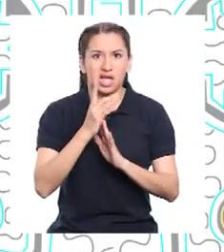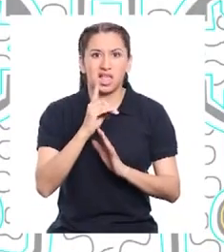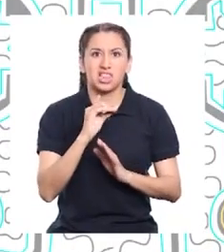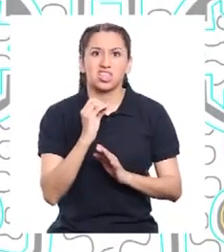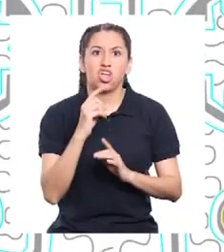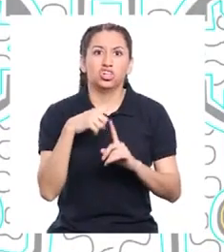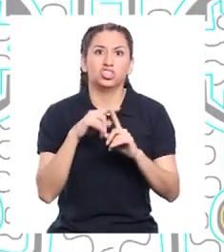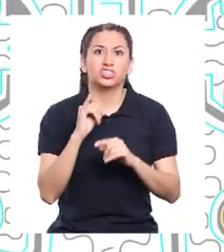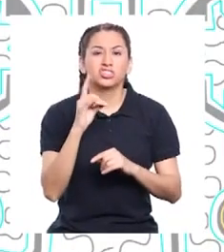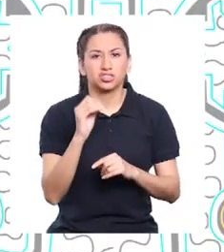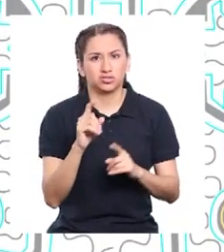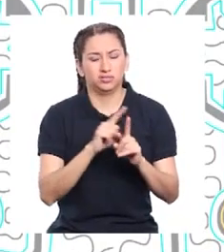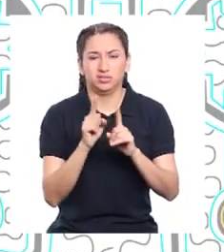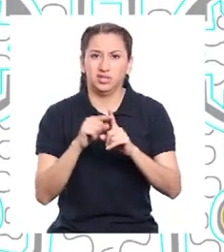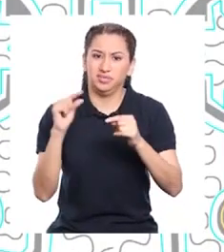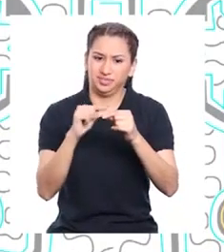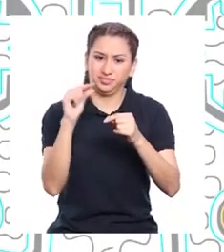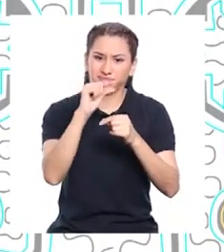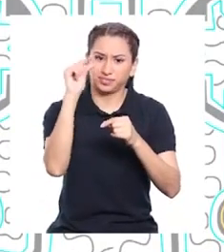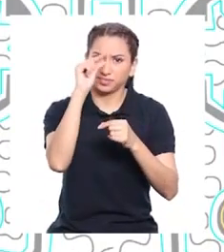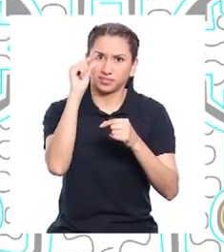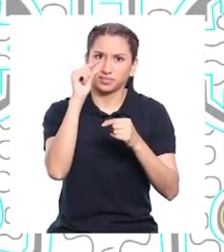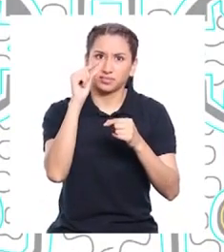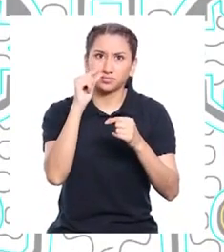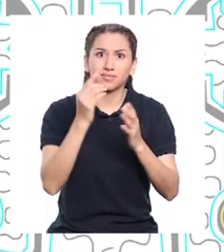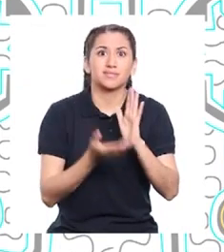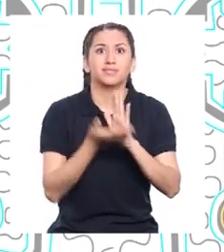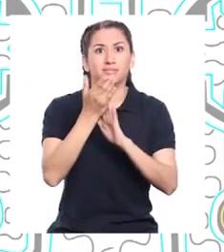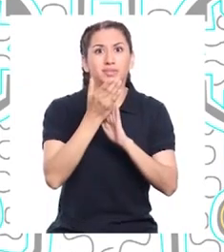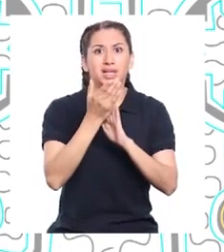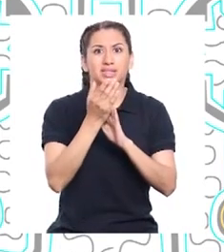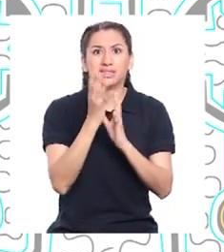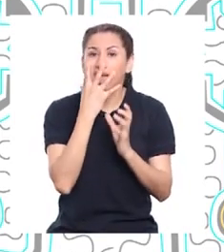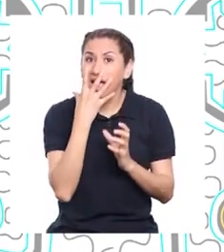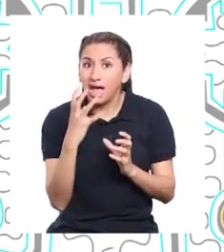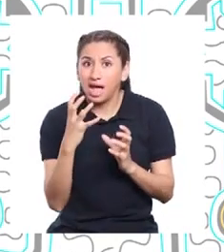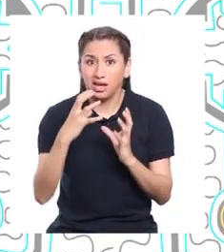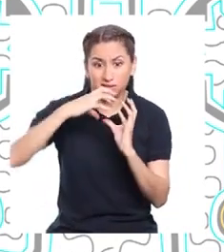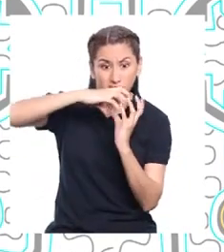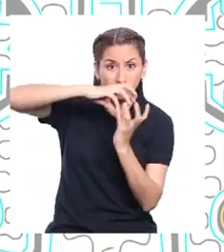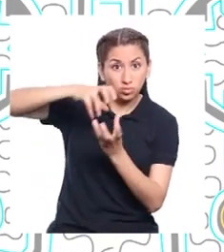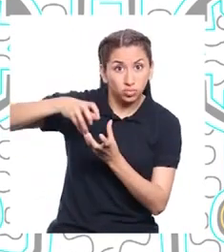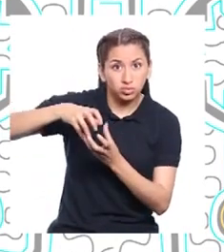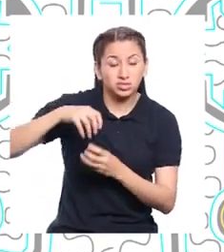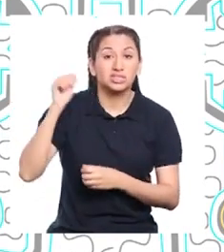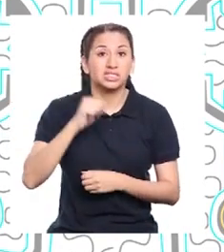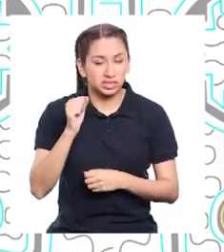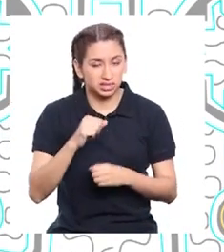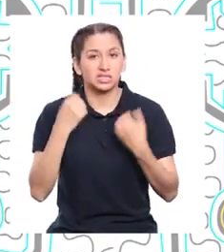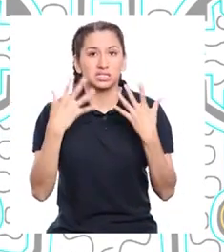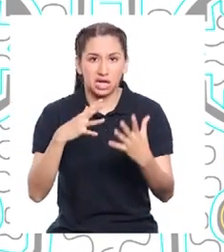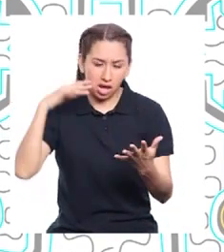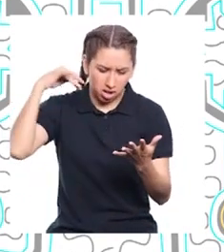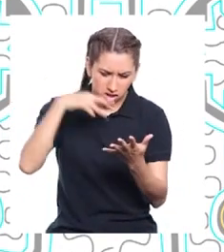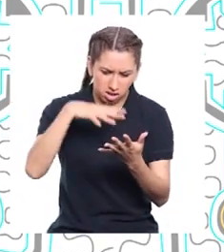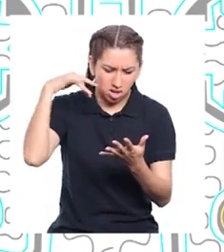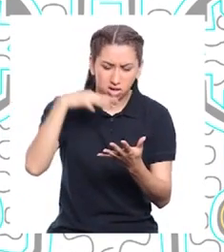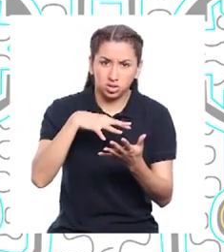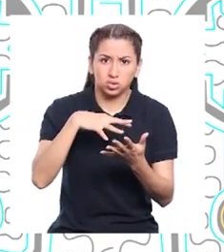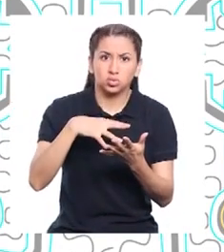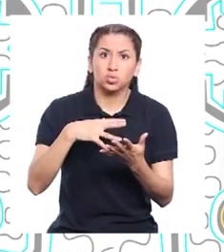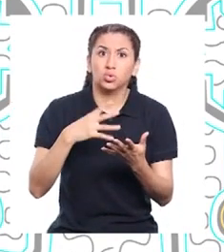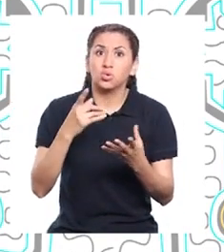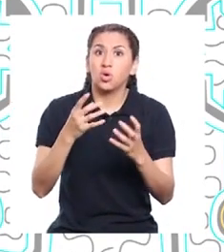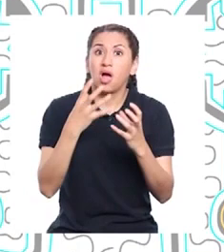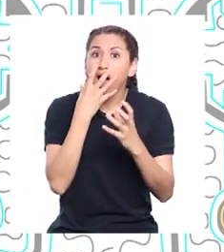carbono y otros gases contaminantes emitimos, más se calientará el planeta. ¿Se están haciendo estudios sobre el